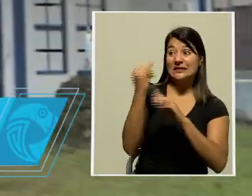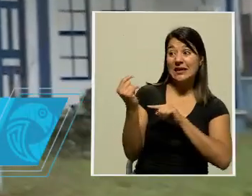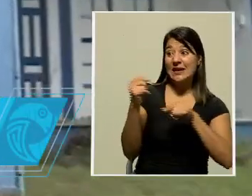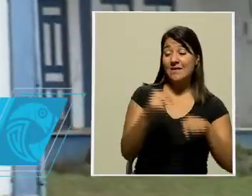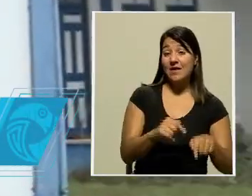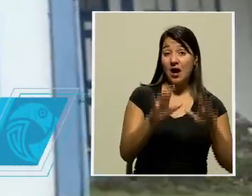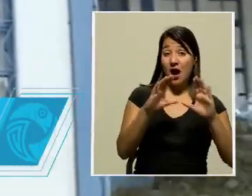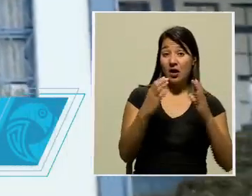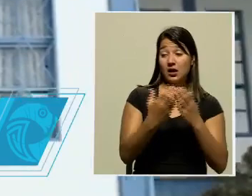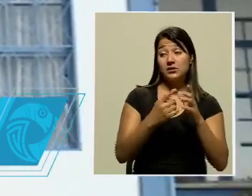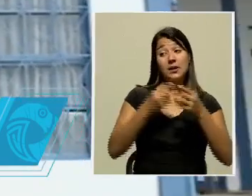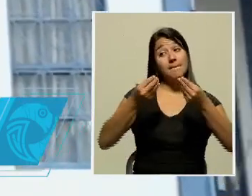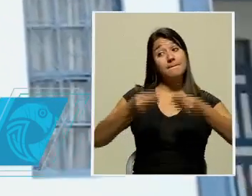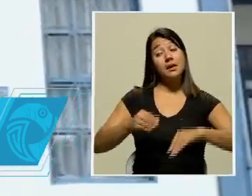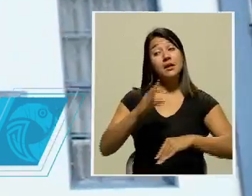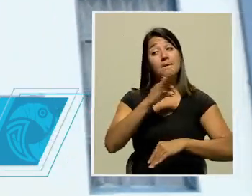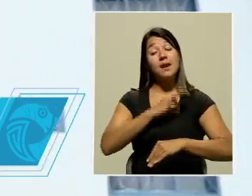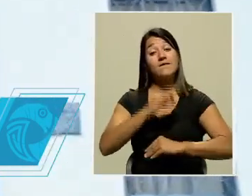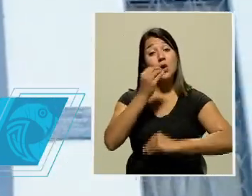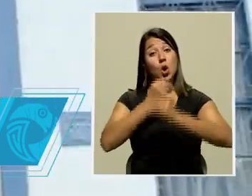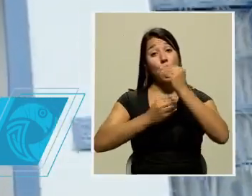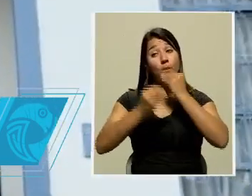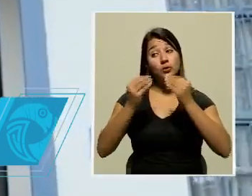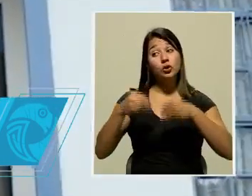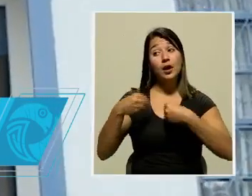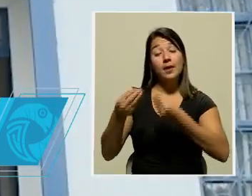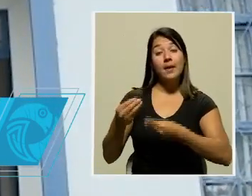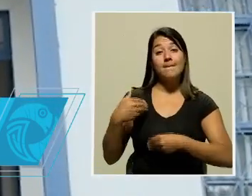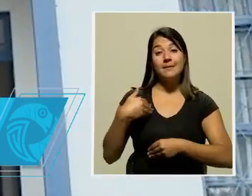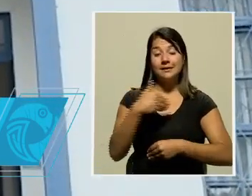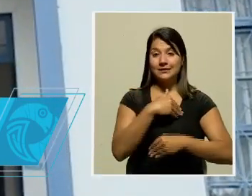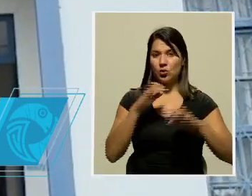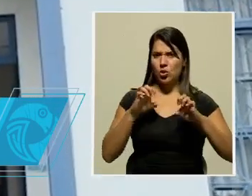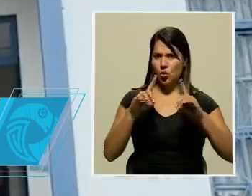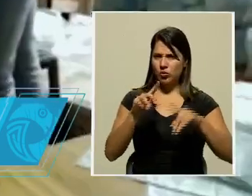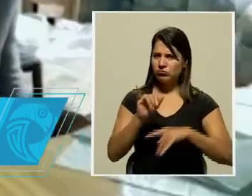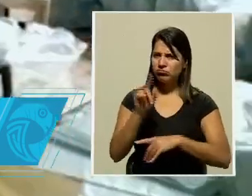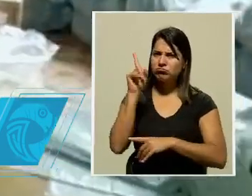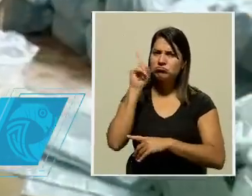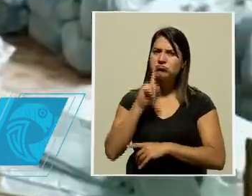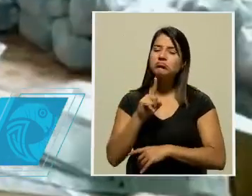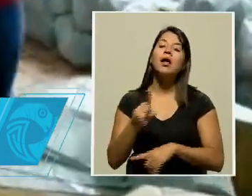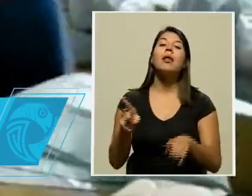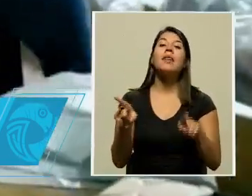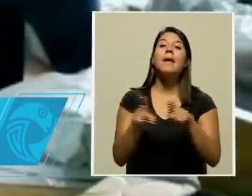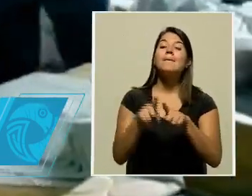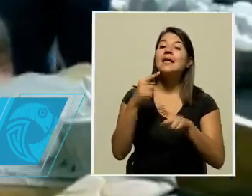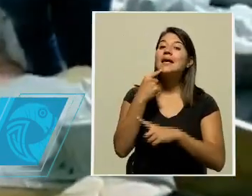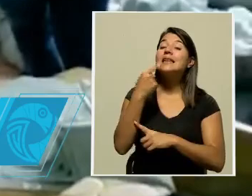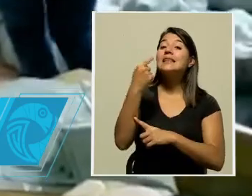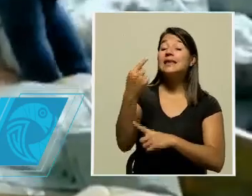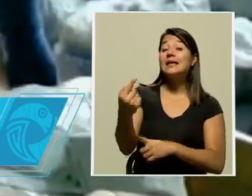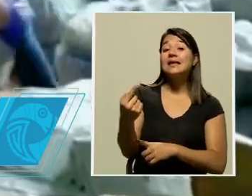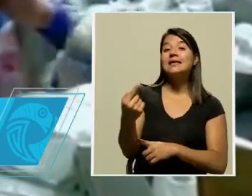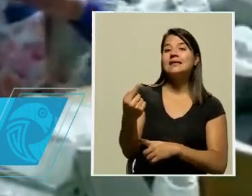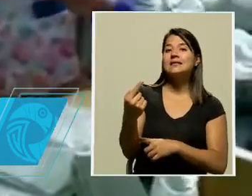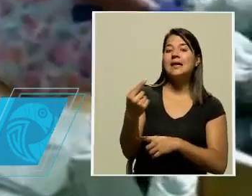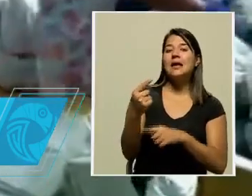el beneficio de los paquetes de alimentos que otorga el Ministerio de Educación Pública. Además asegura que la cantidad de educación